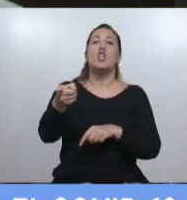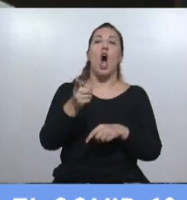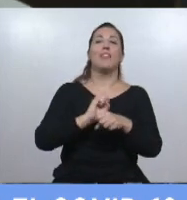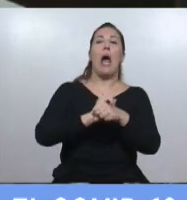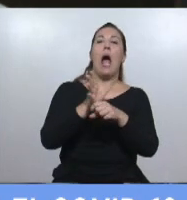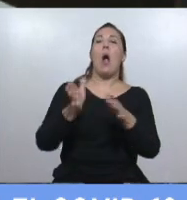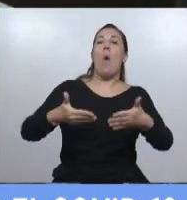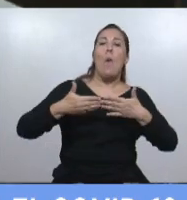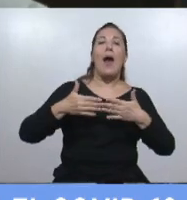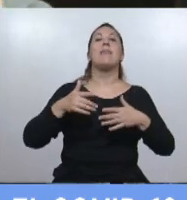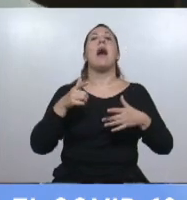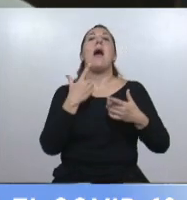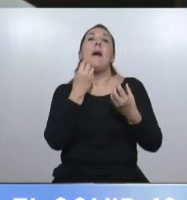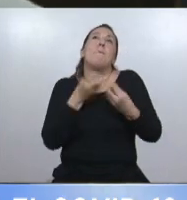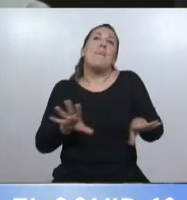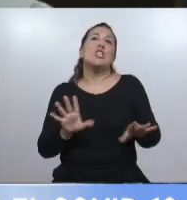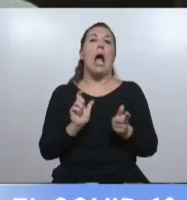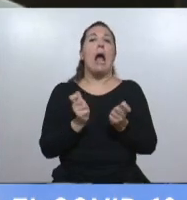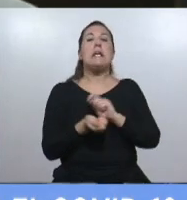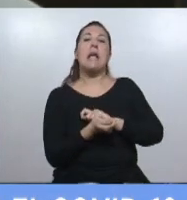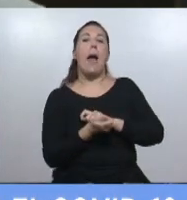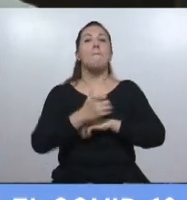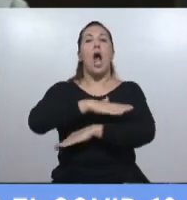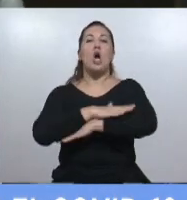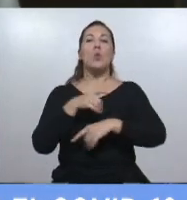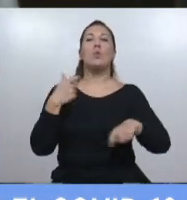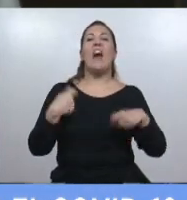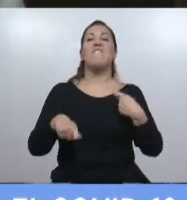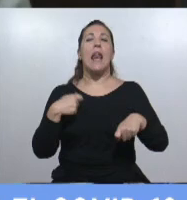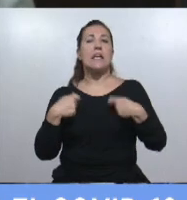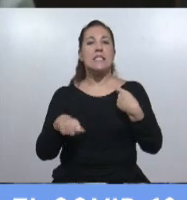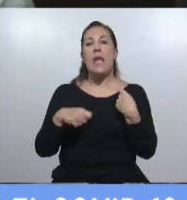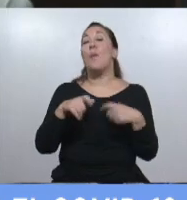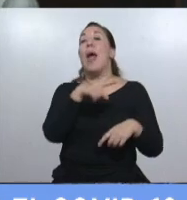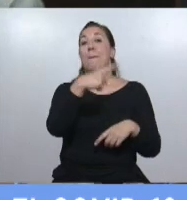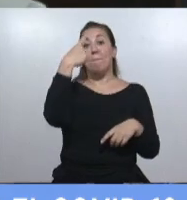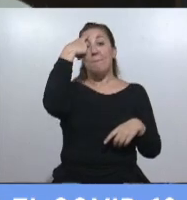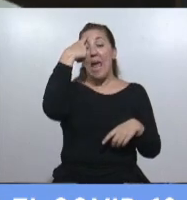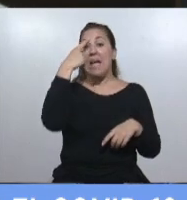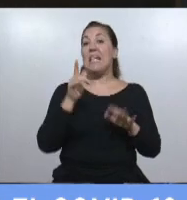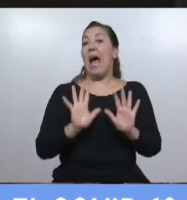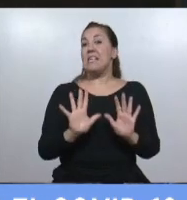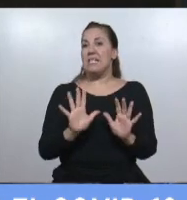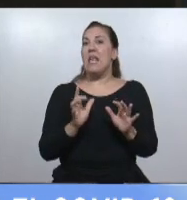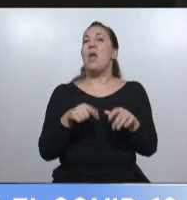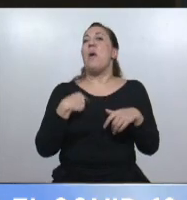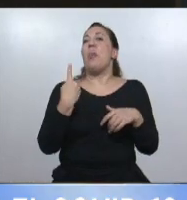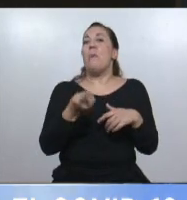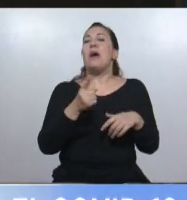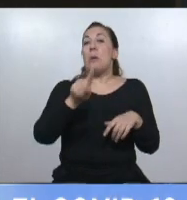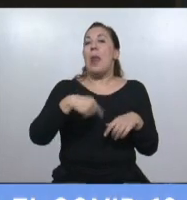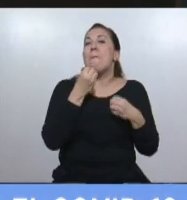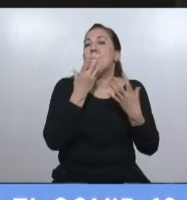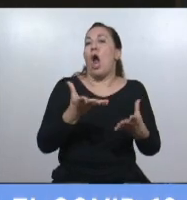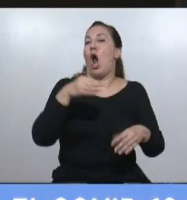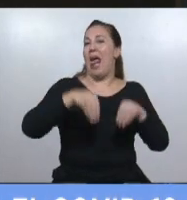hacerse el más flexibilizador creyendo, en mi opinión, equivocadamente, que con esto le iba a rendir mejor electoralmente.